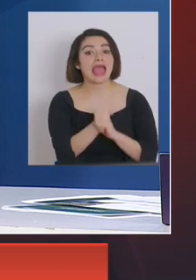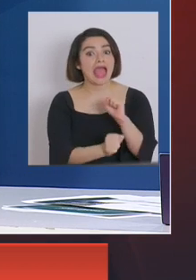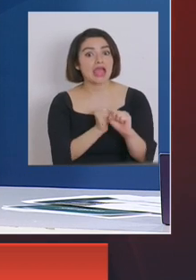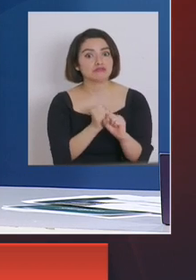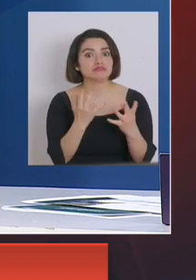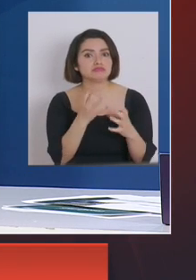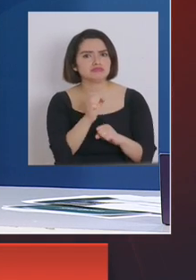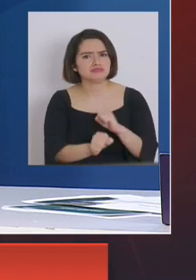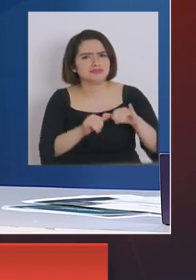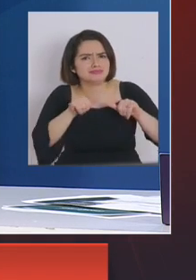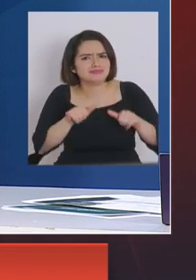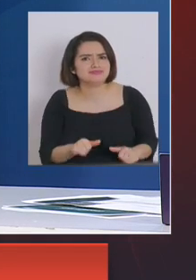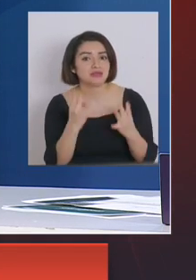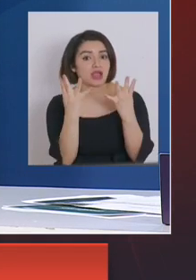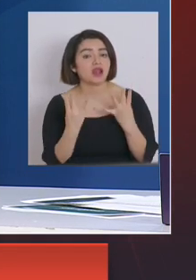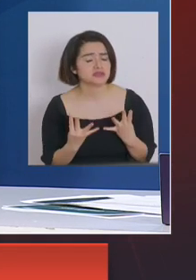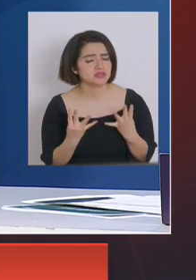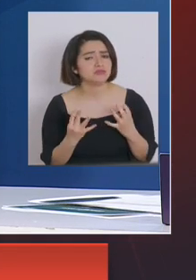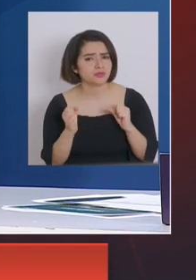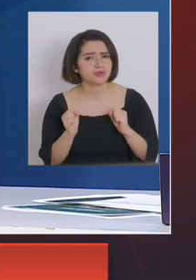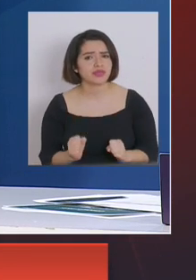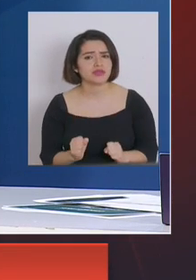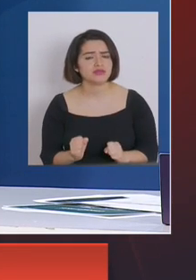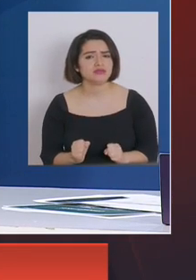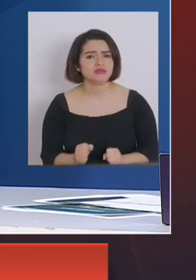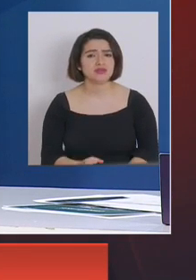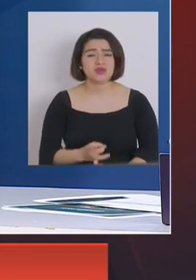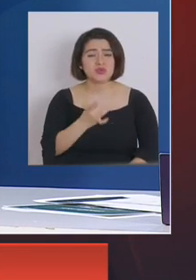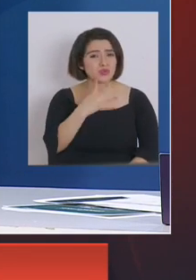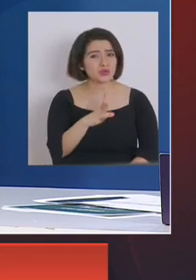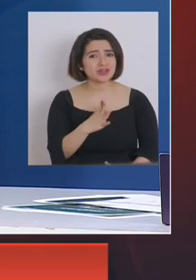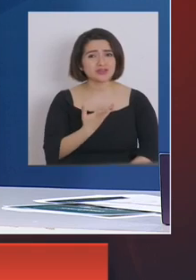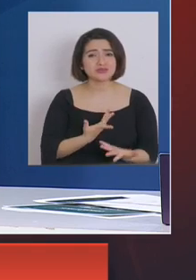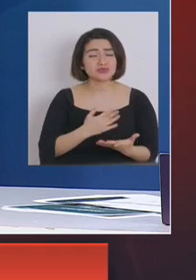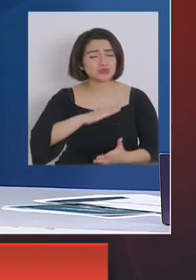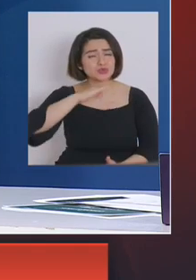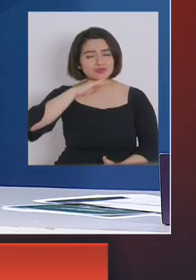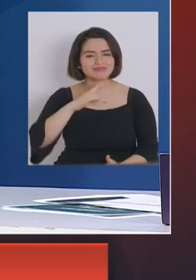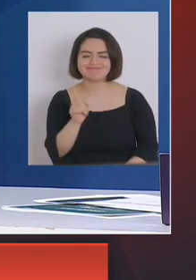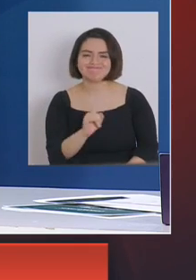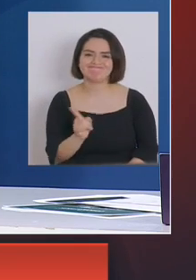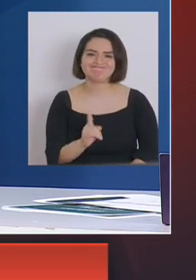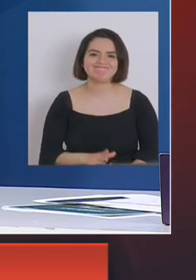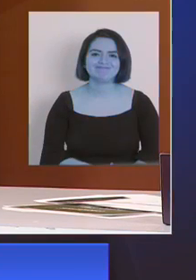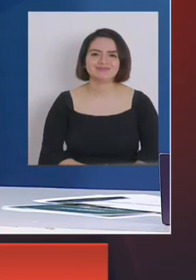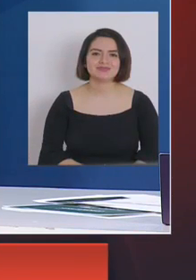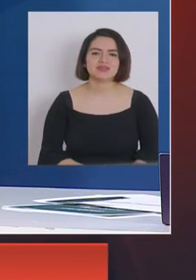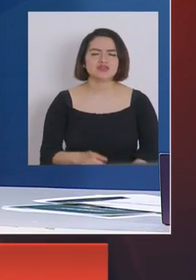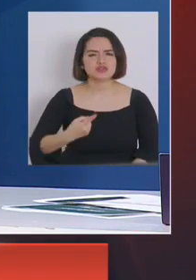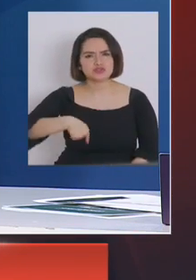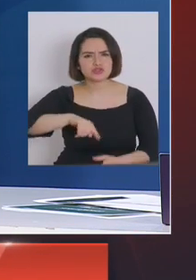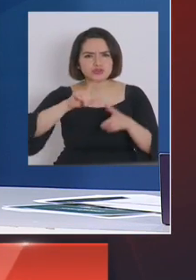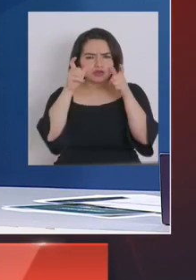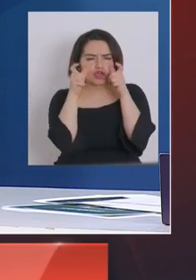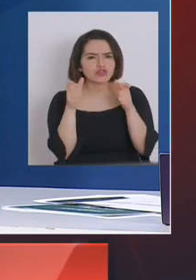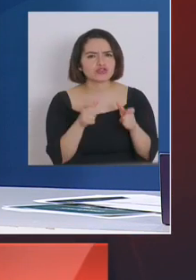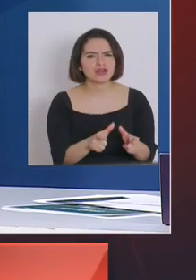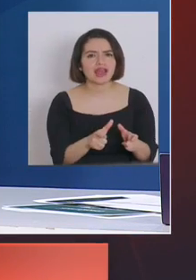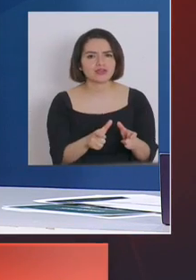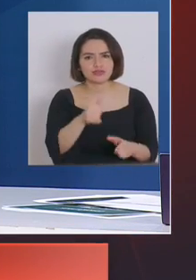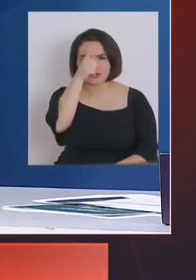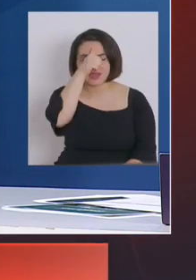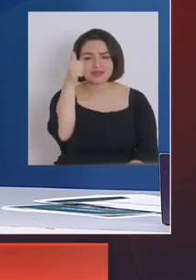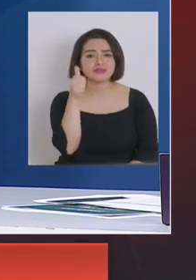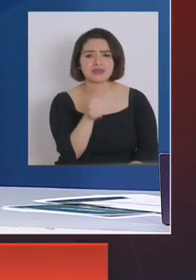cárcel. Pero la verdad que nada de esto basta y lo hemos dicho lo hemos dicho estamos sancionando estamos fiscalizando estamos